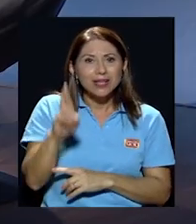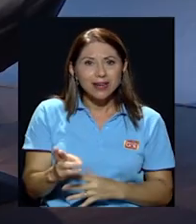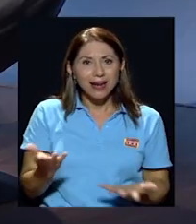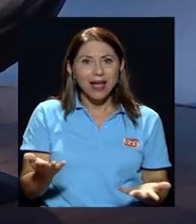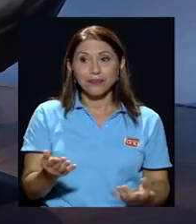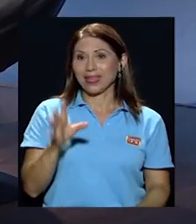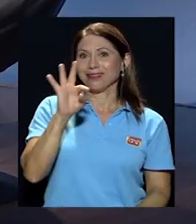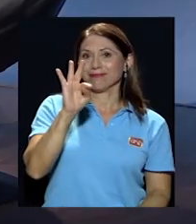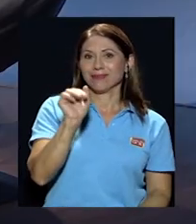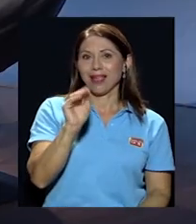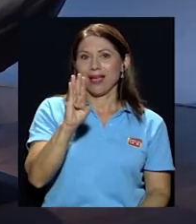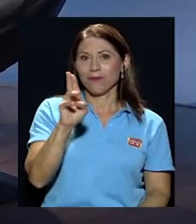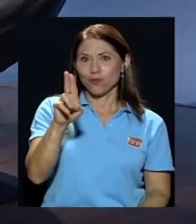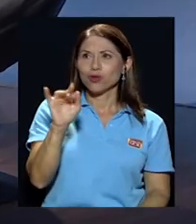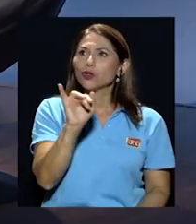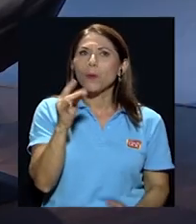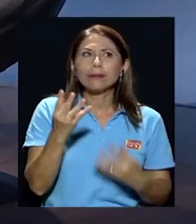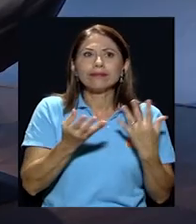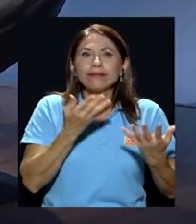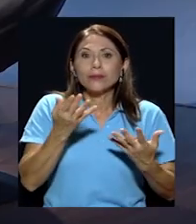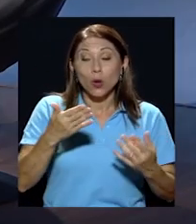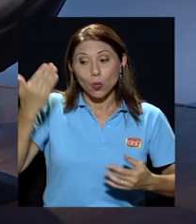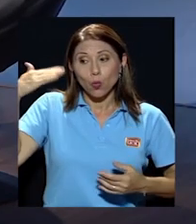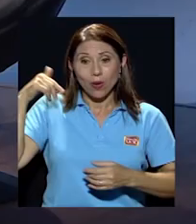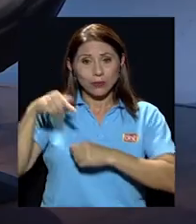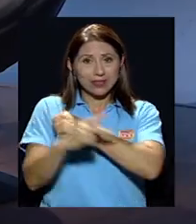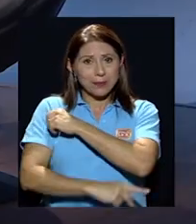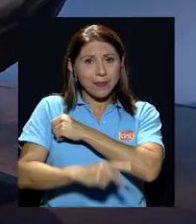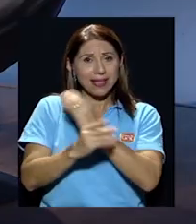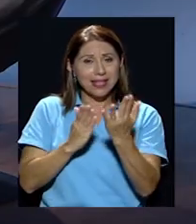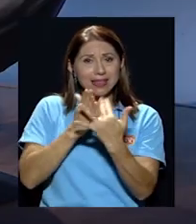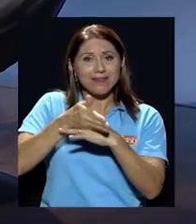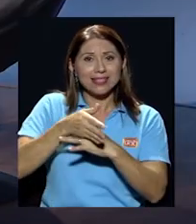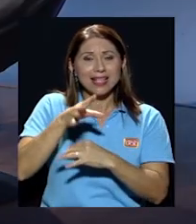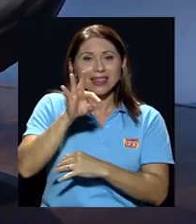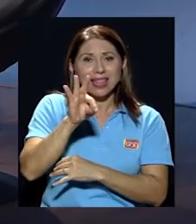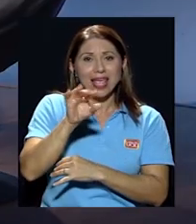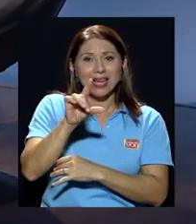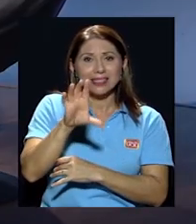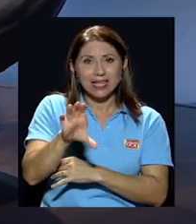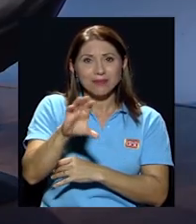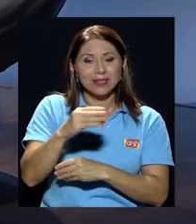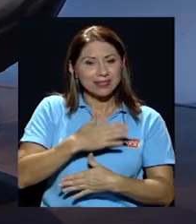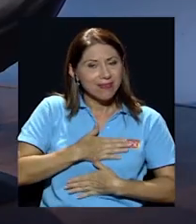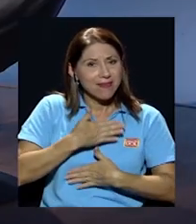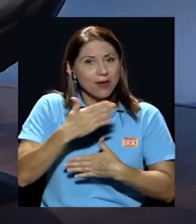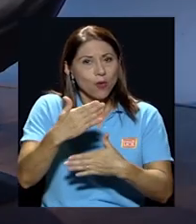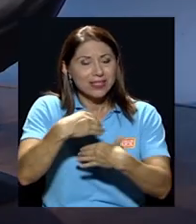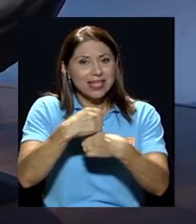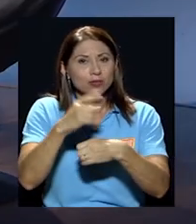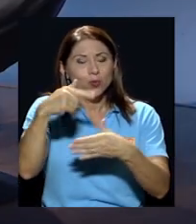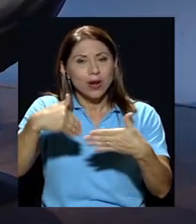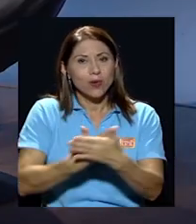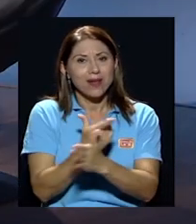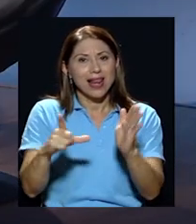que cuando este país se entregó a través del TLC y se hizo una nueva ley de telecomunicaciones